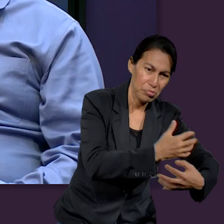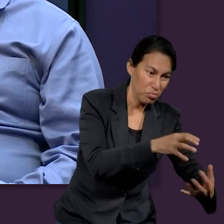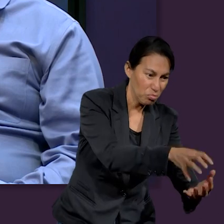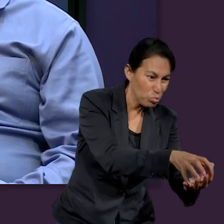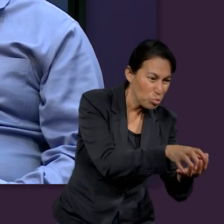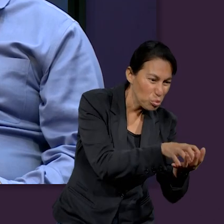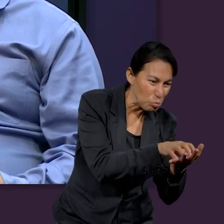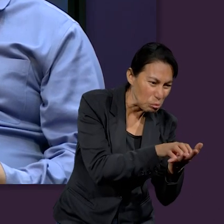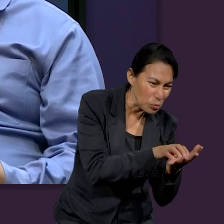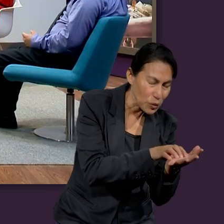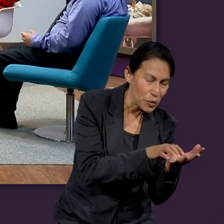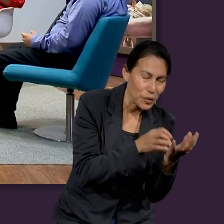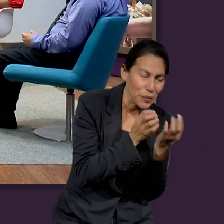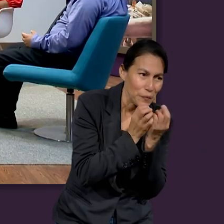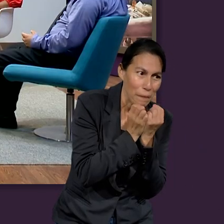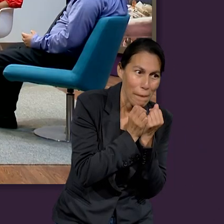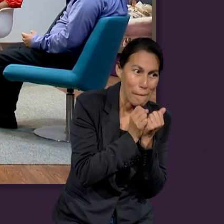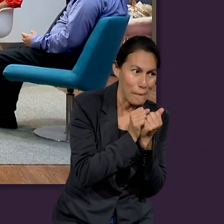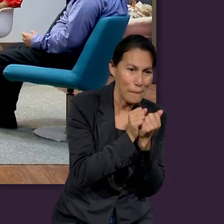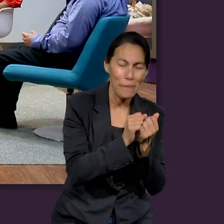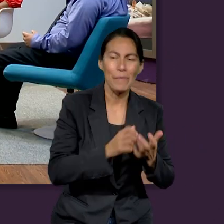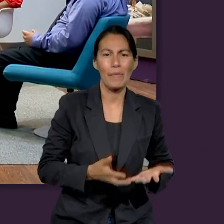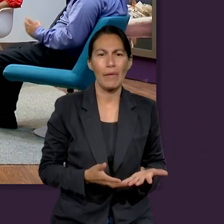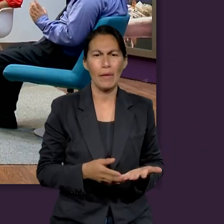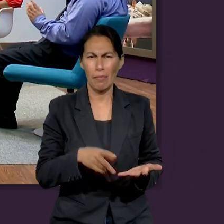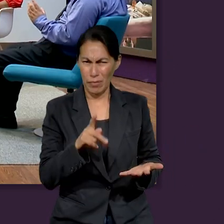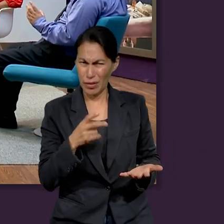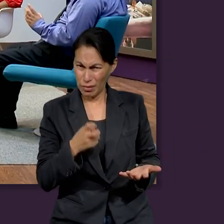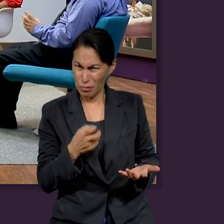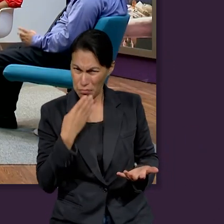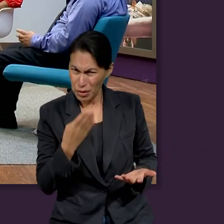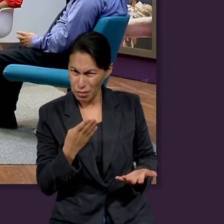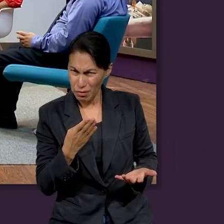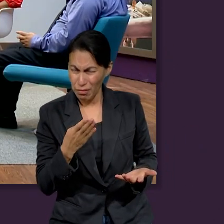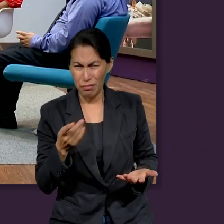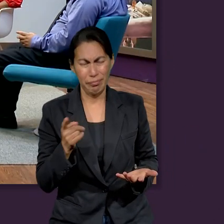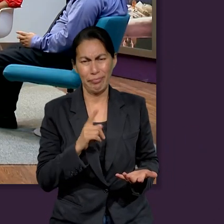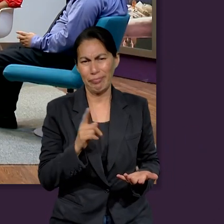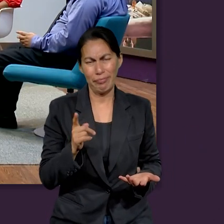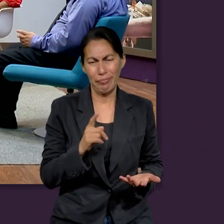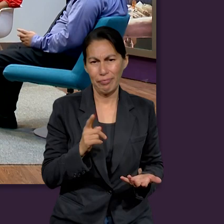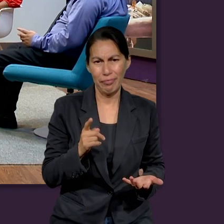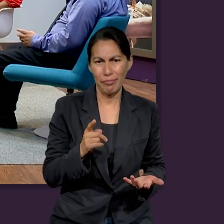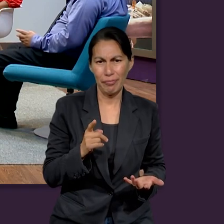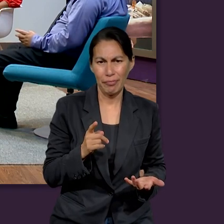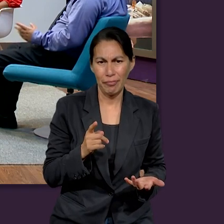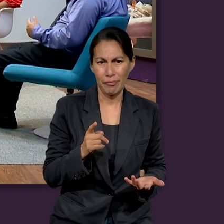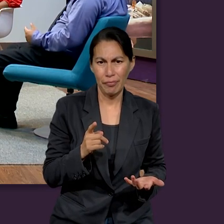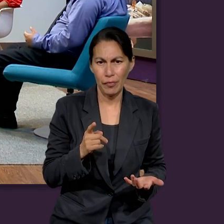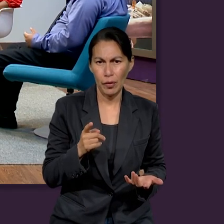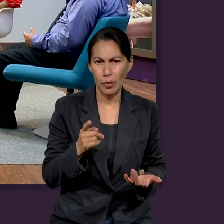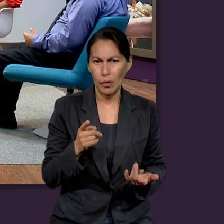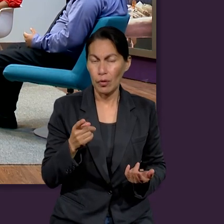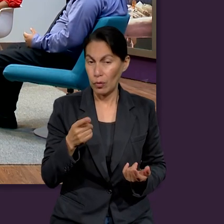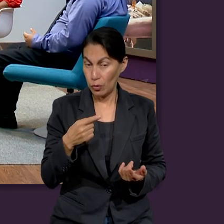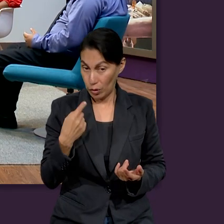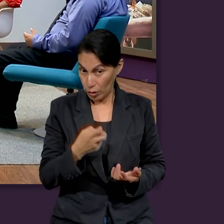llegado a ambicionar tanto ese concepto de dinero, que ni siquiera es algo real,